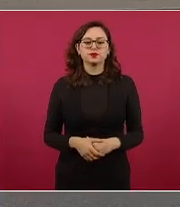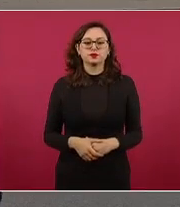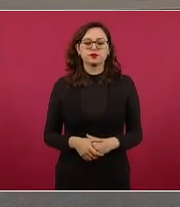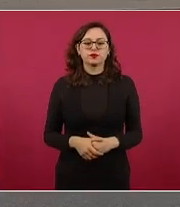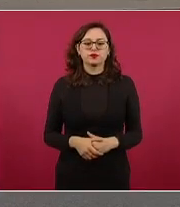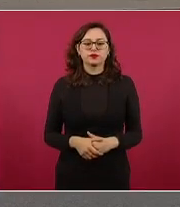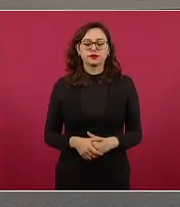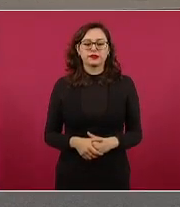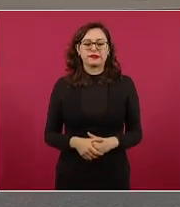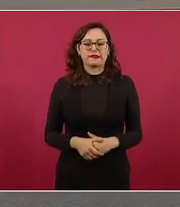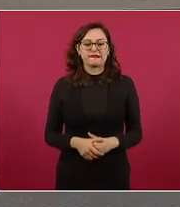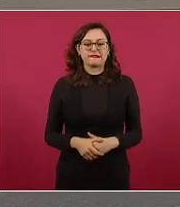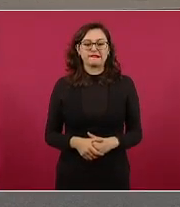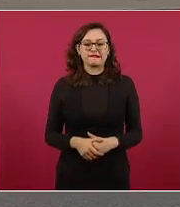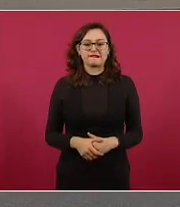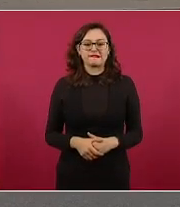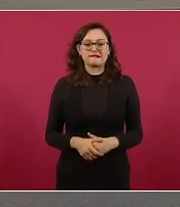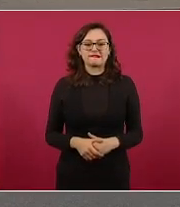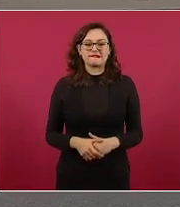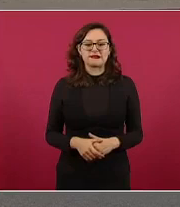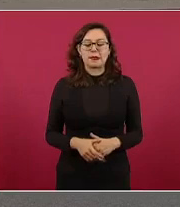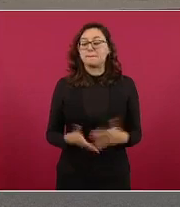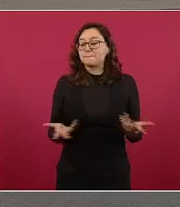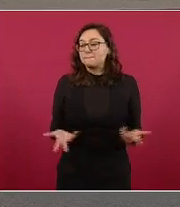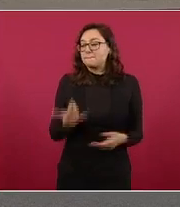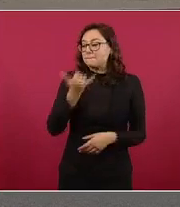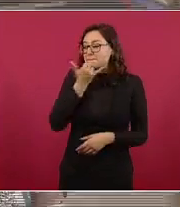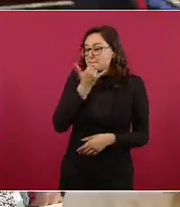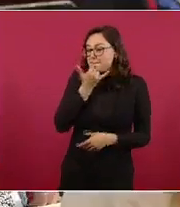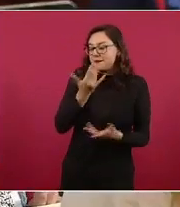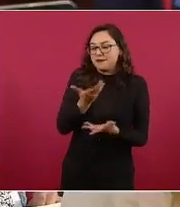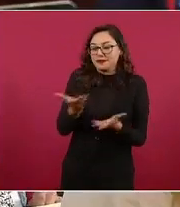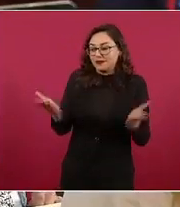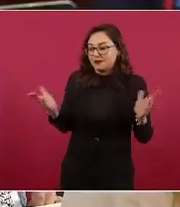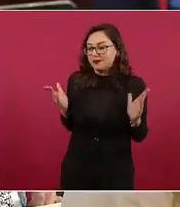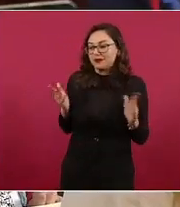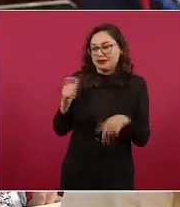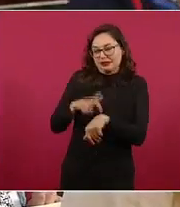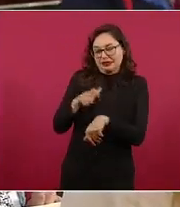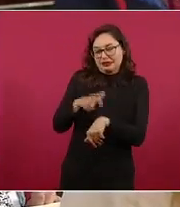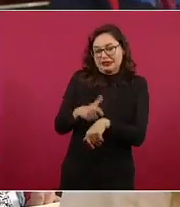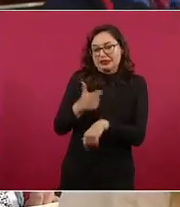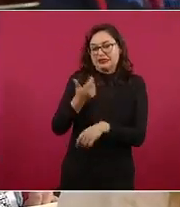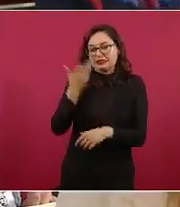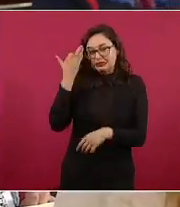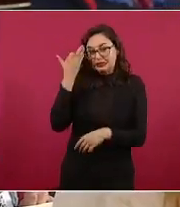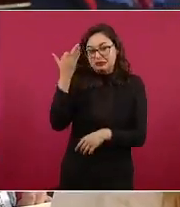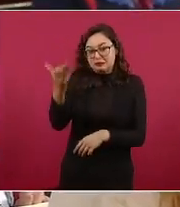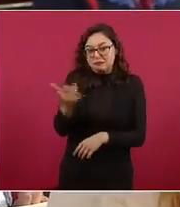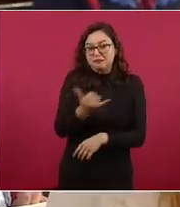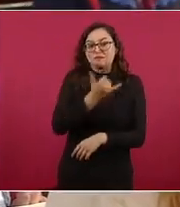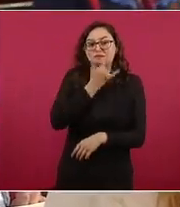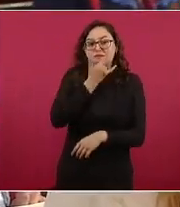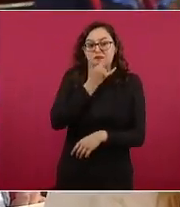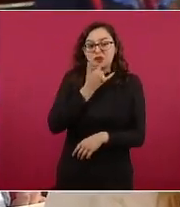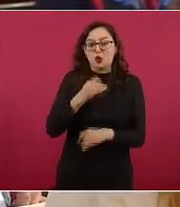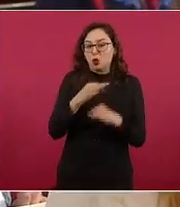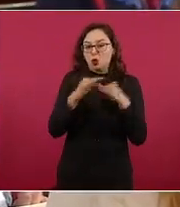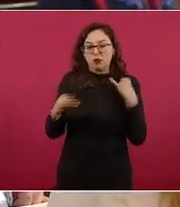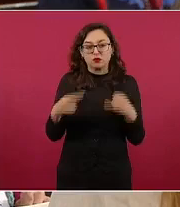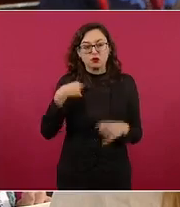presidente colegas les agradezco el tiempo por última cosa no tienen la tabla detenidos